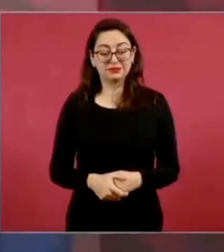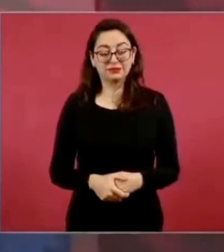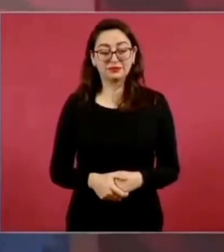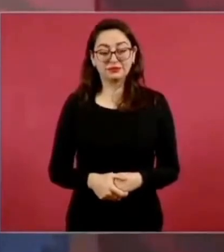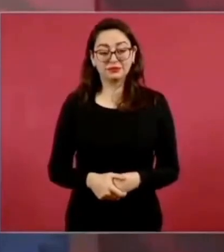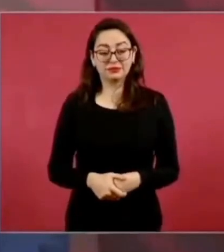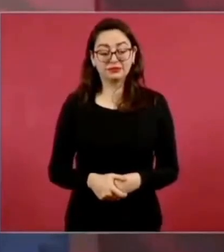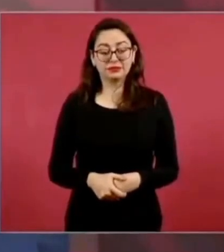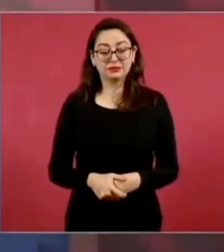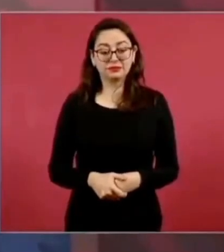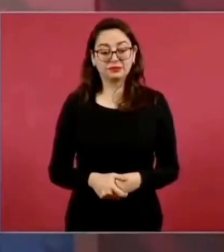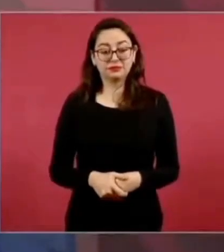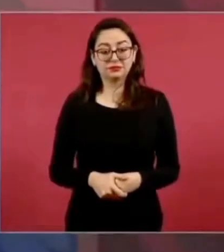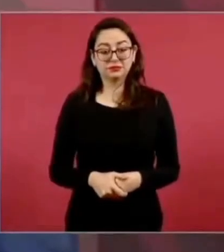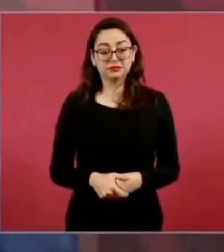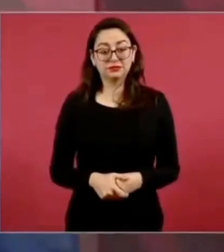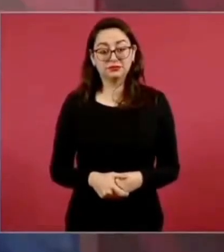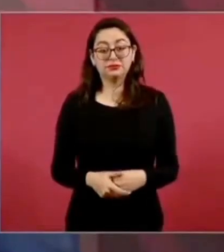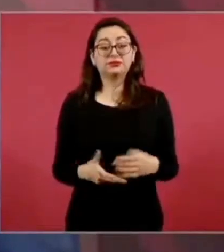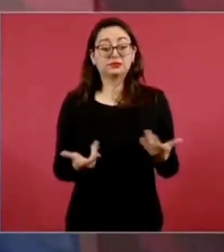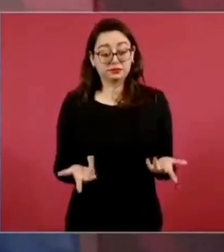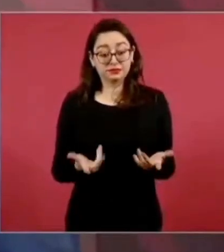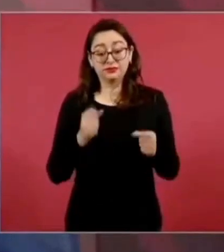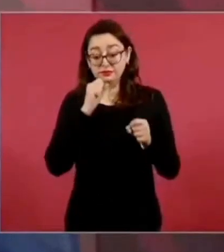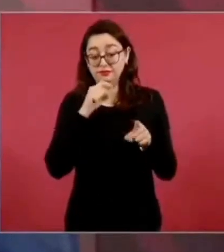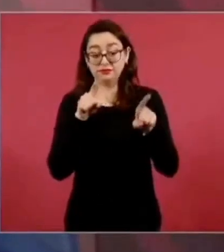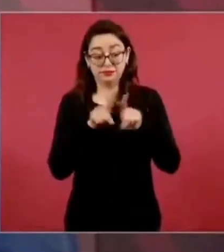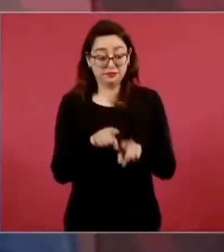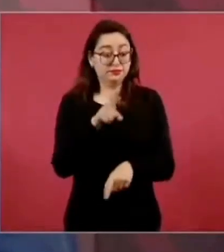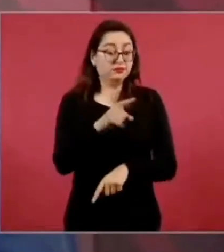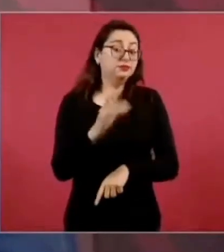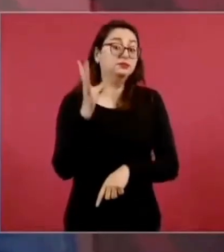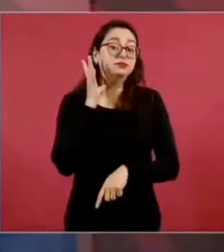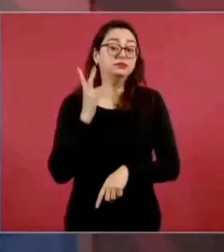en la Cámara de Diputados